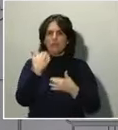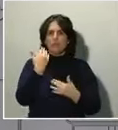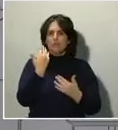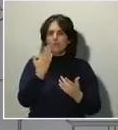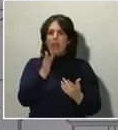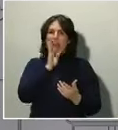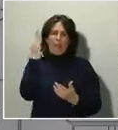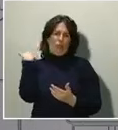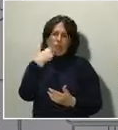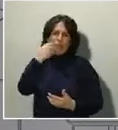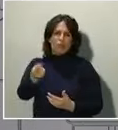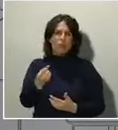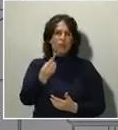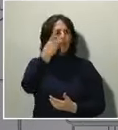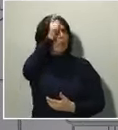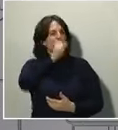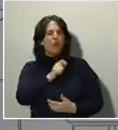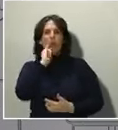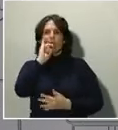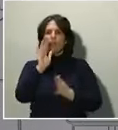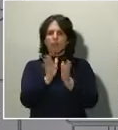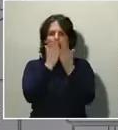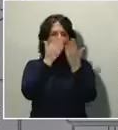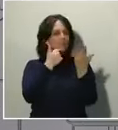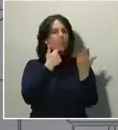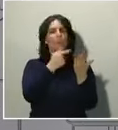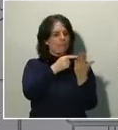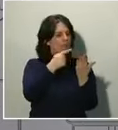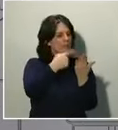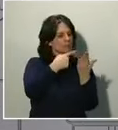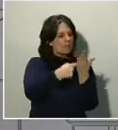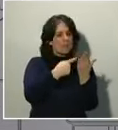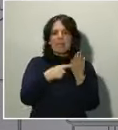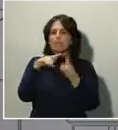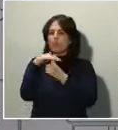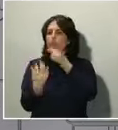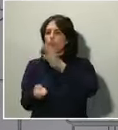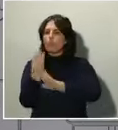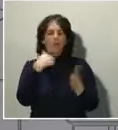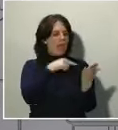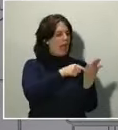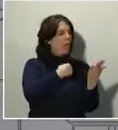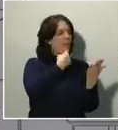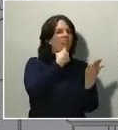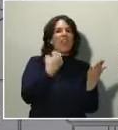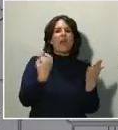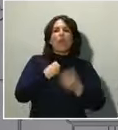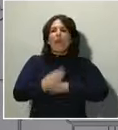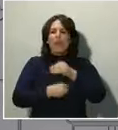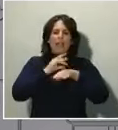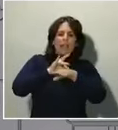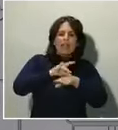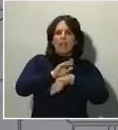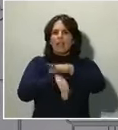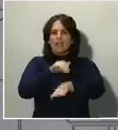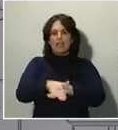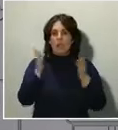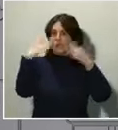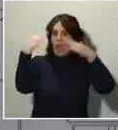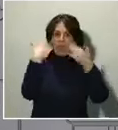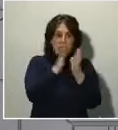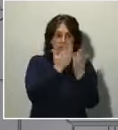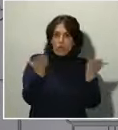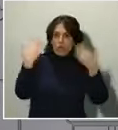para dar con las respuestas a cada nueva situación que va surgiendo. Contamos, eso sí, con el saber de los expertos